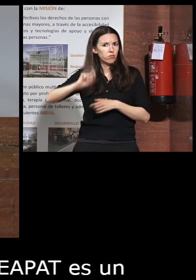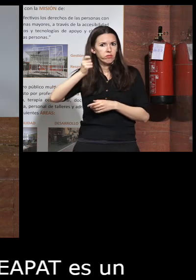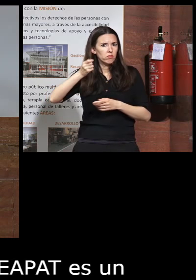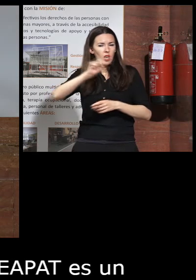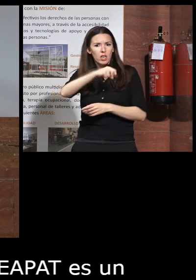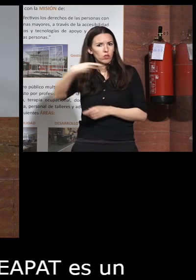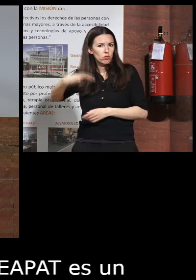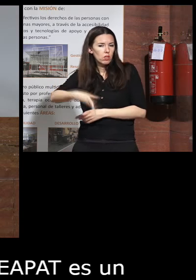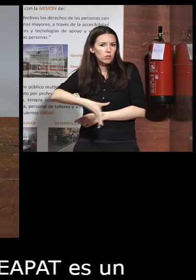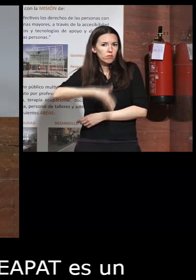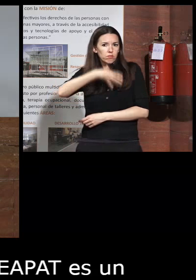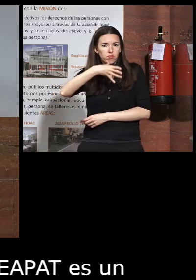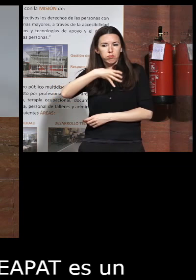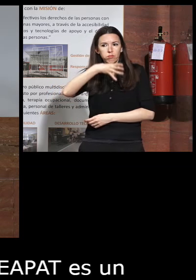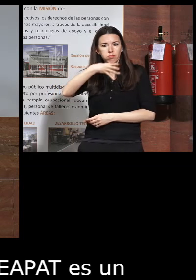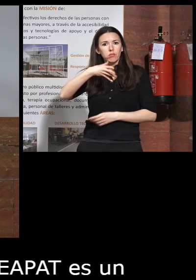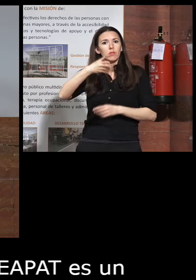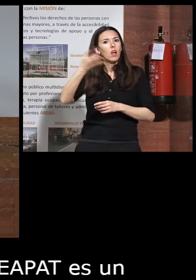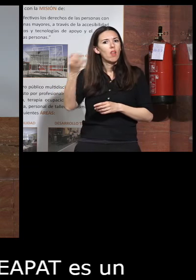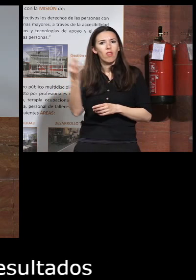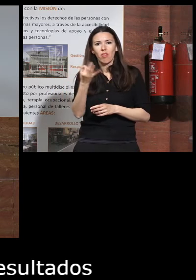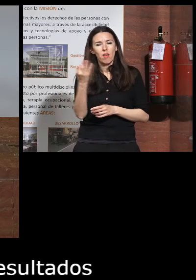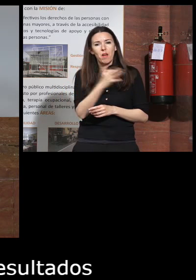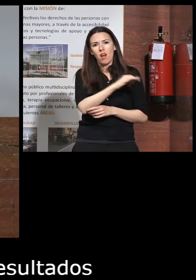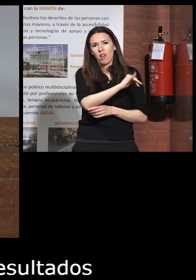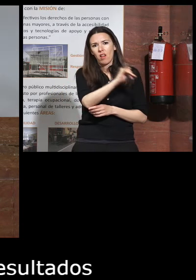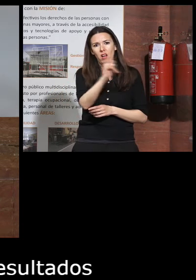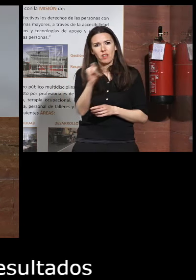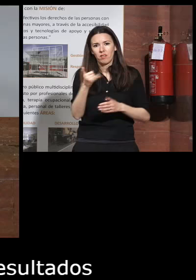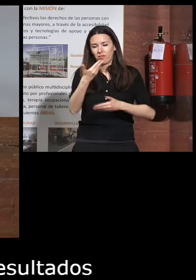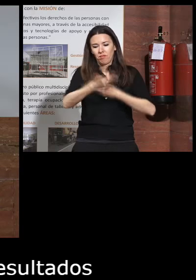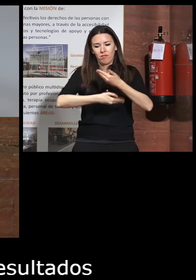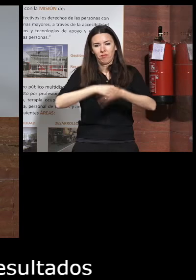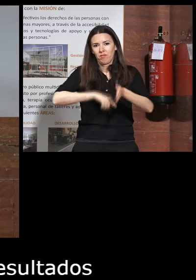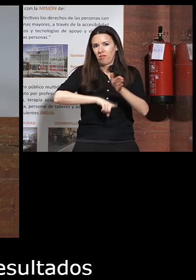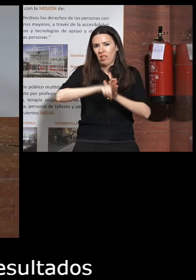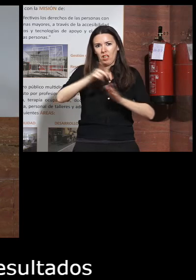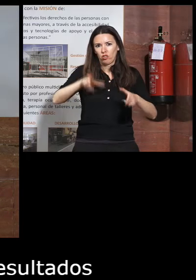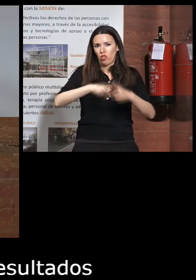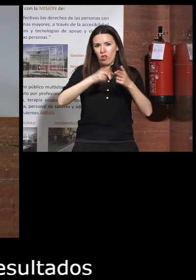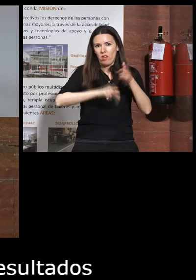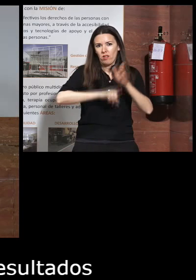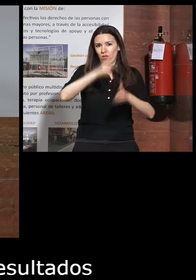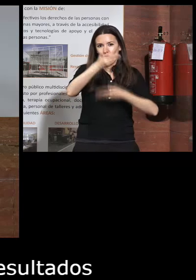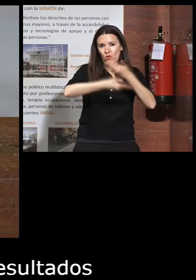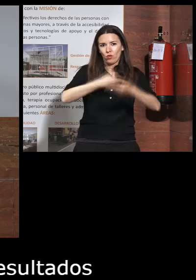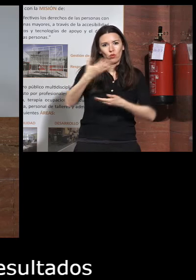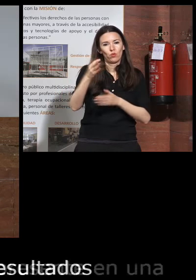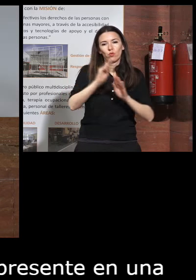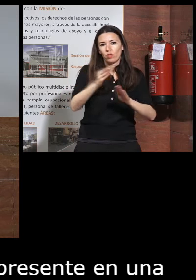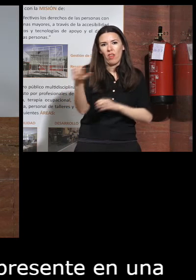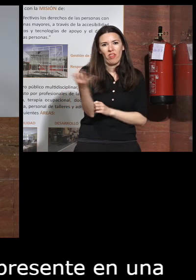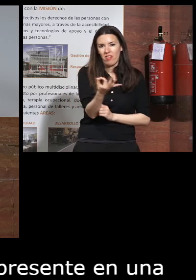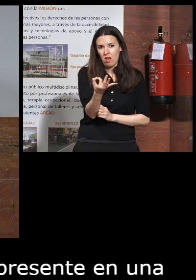resultados impresionantes y que tiene que estar presente en una evolución de la sociedad y mi idea fue